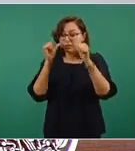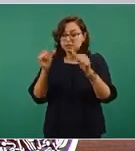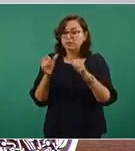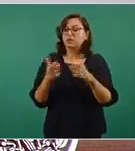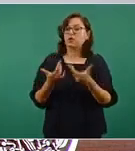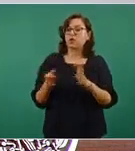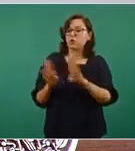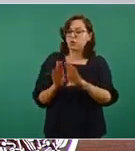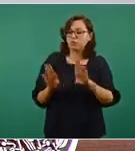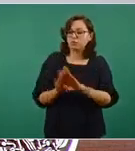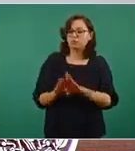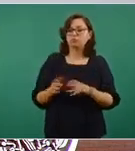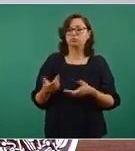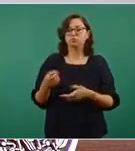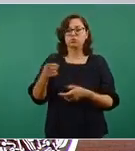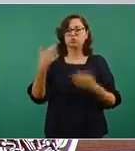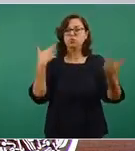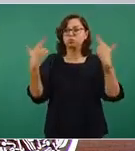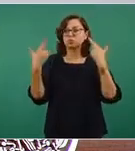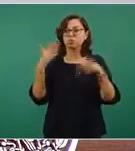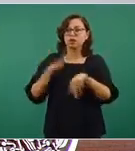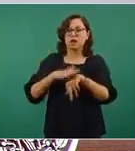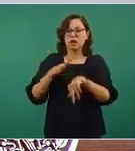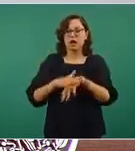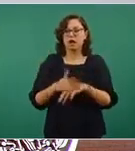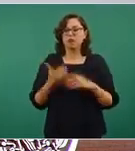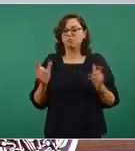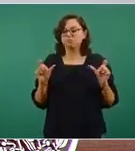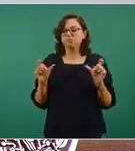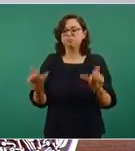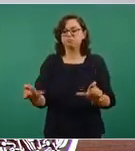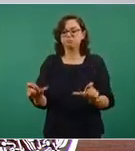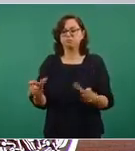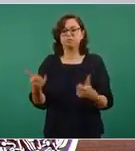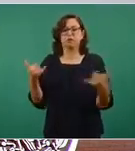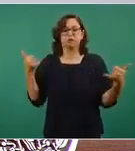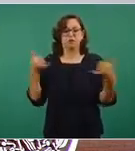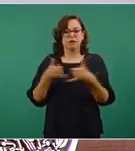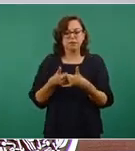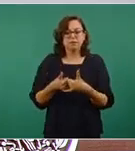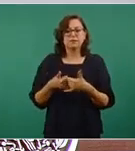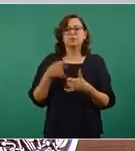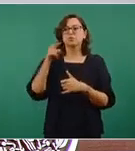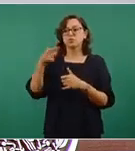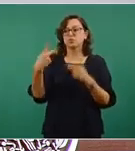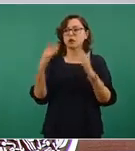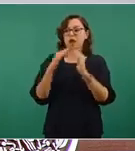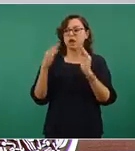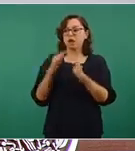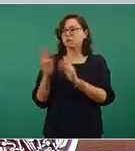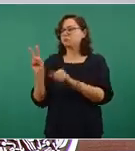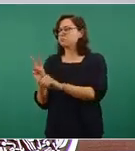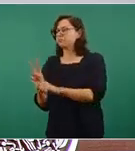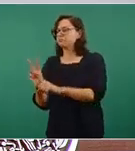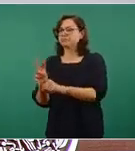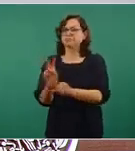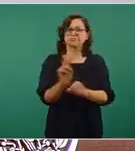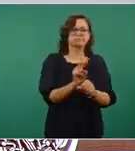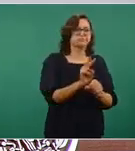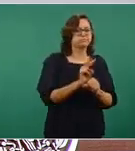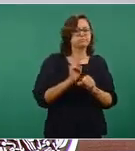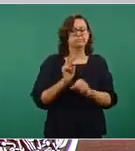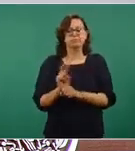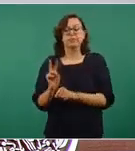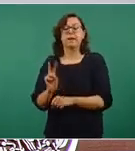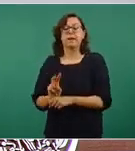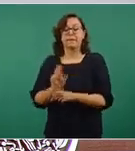pánico, escoltas, teléfonos de contacto, efectuar rondines en sus domicilios. Además, se han